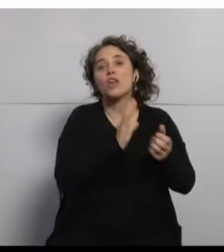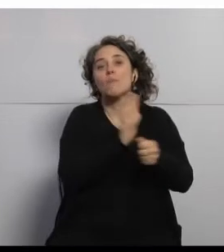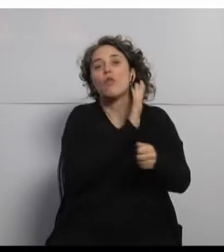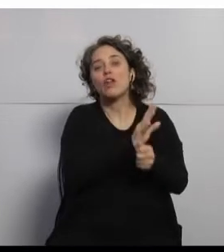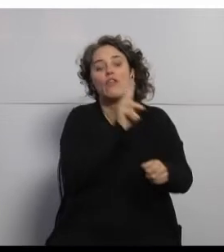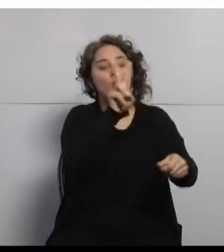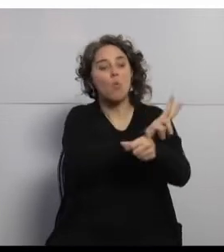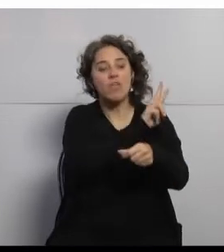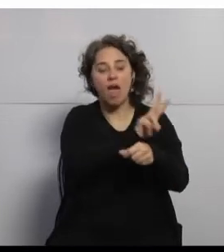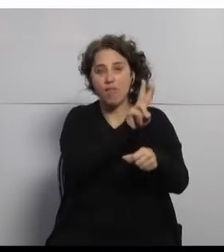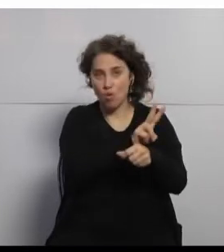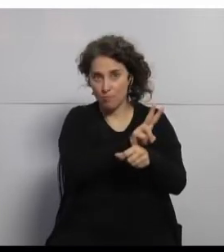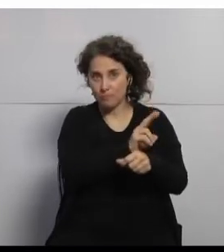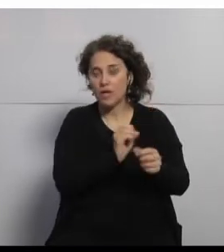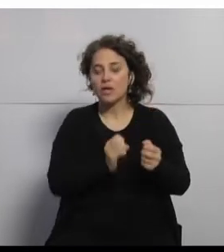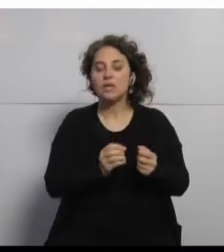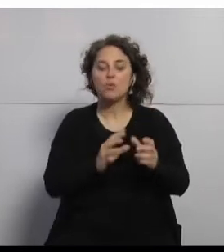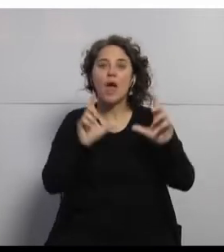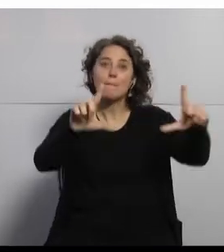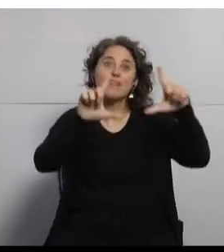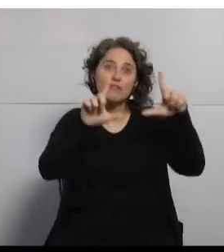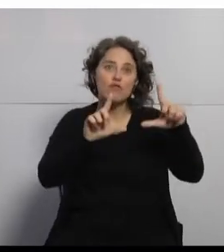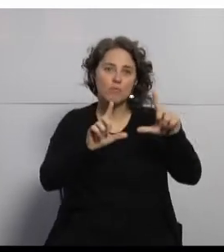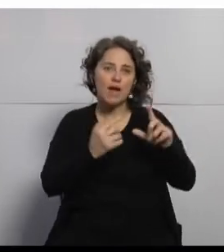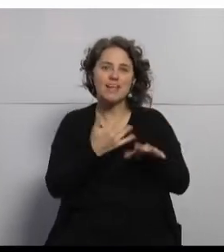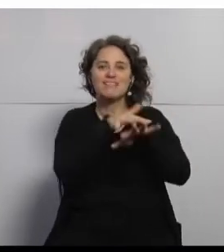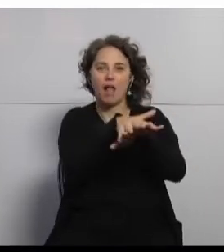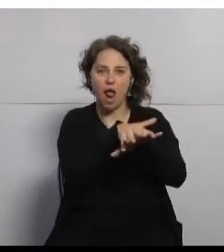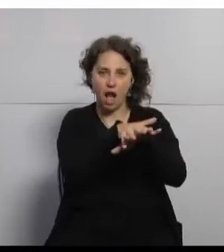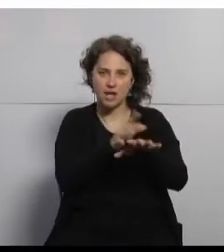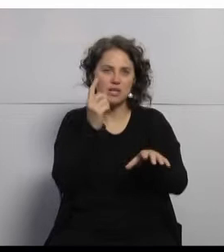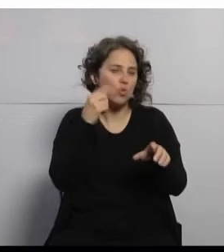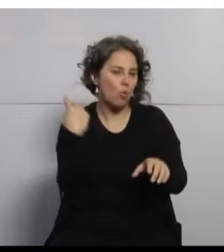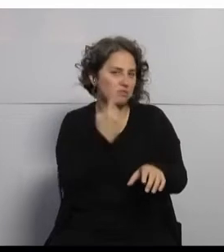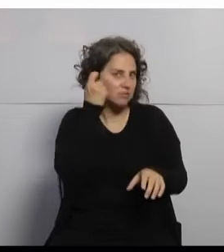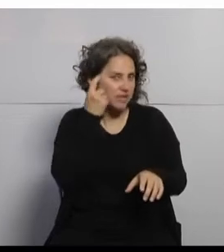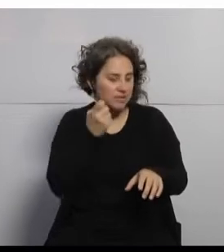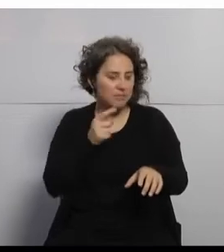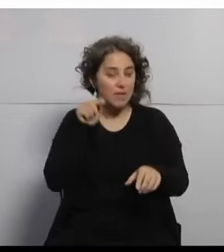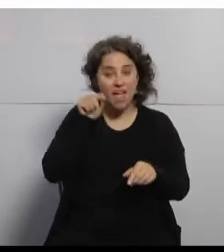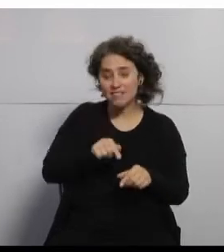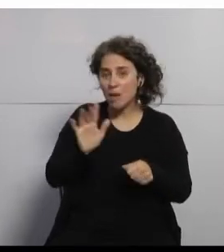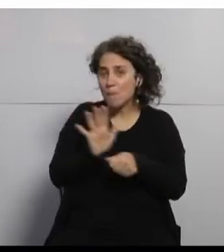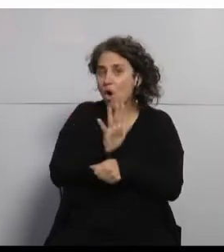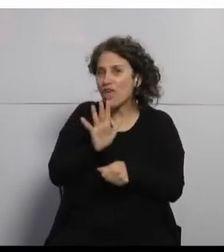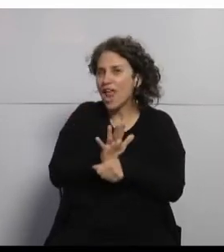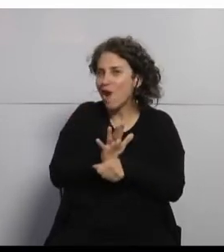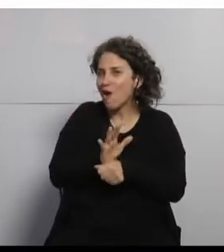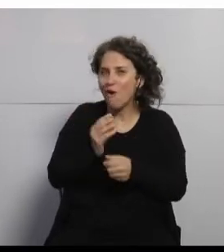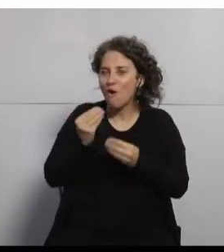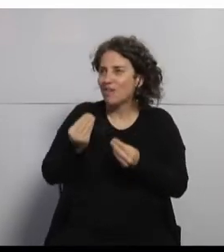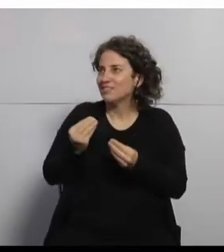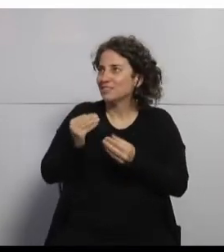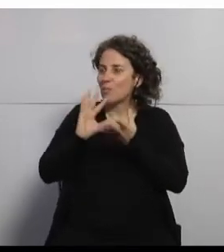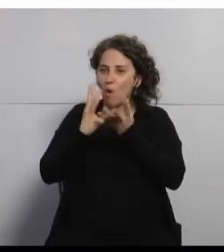una solución de plataforma de atención integrada y las experiencias. Ahora, esto que ustedes ven como un modelo de muchos